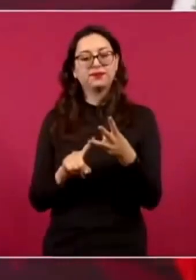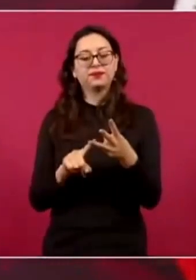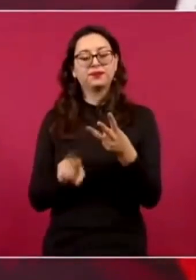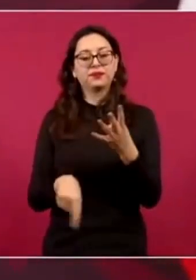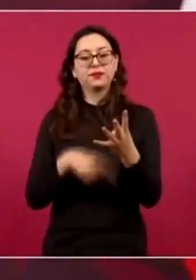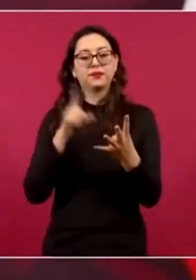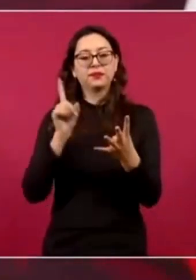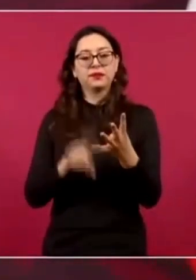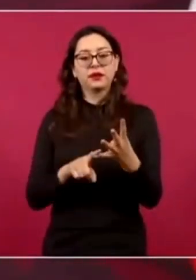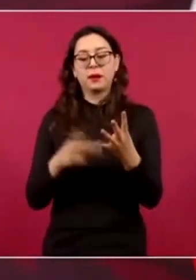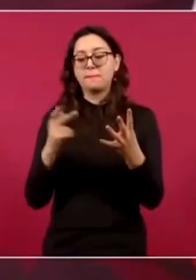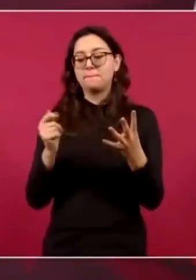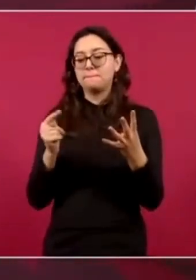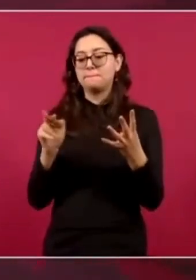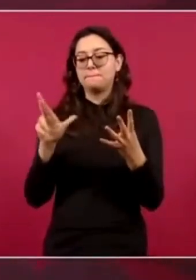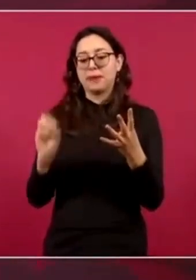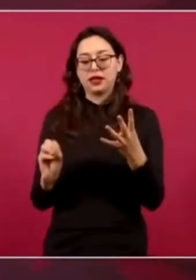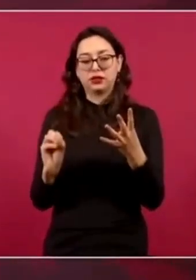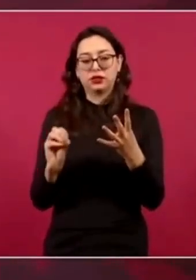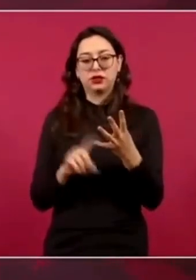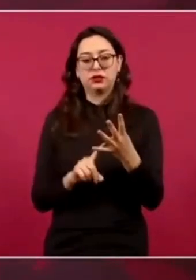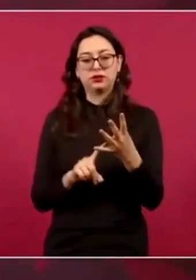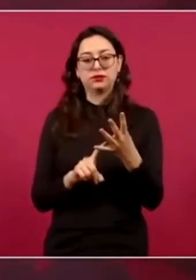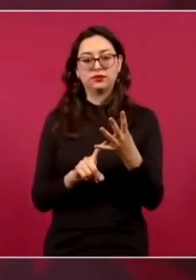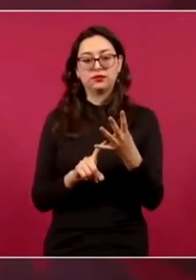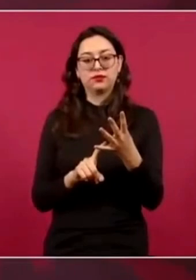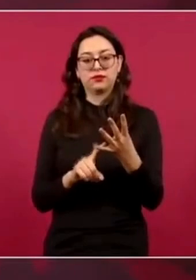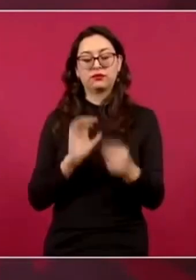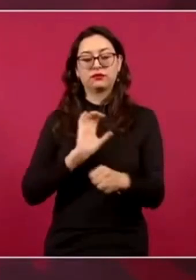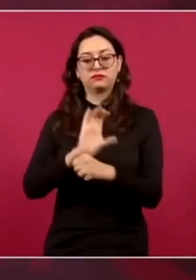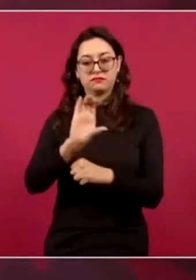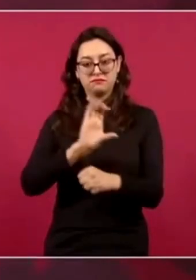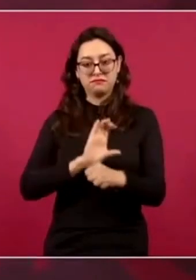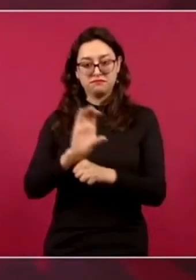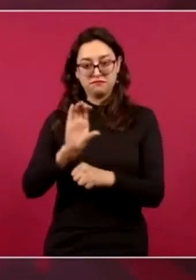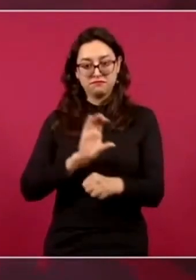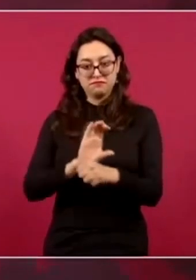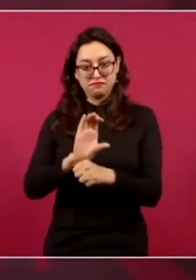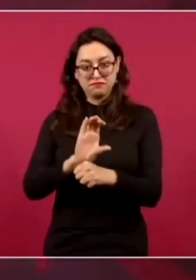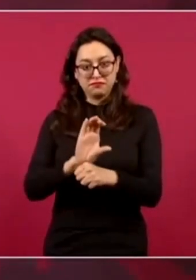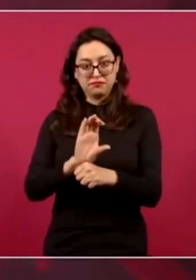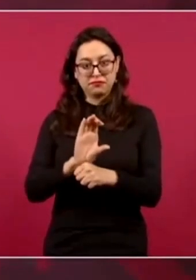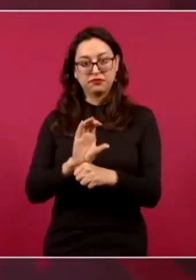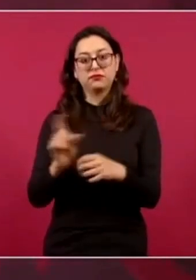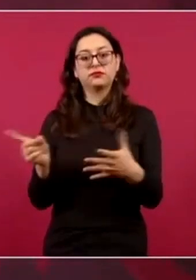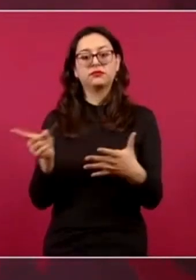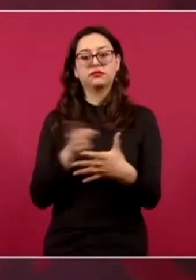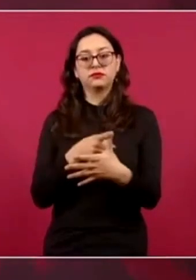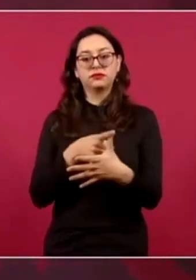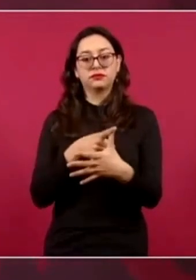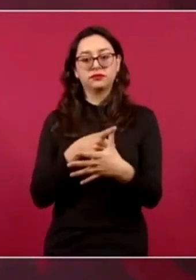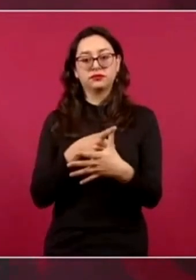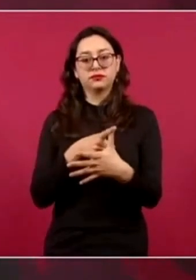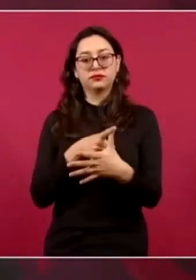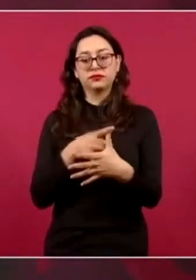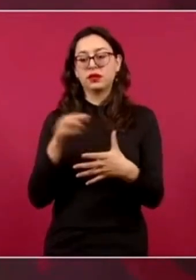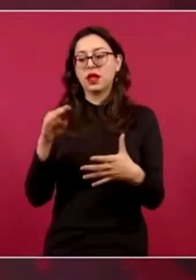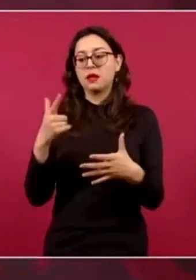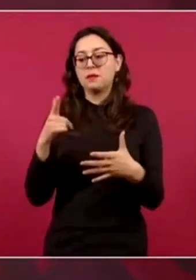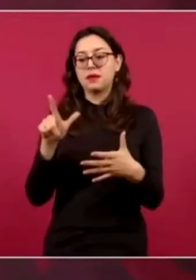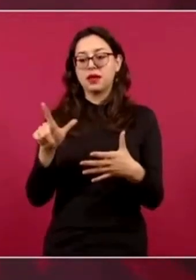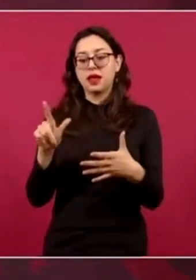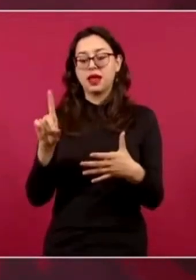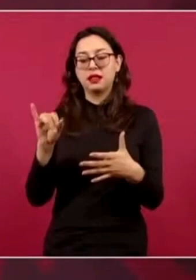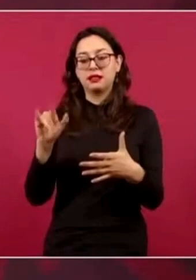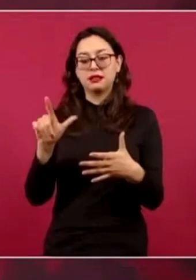presidente Petro de Colombia presidente Miguel Díaz Canel